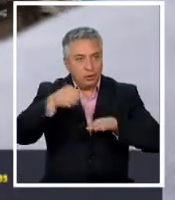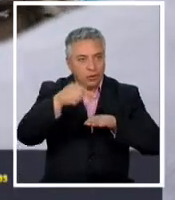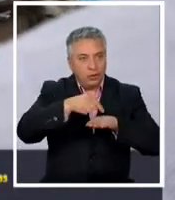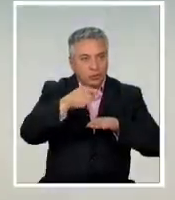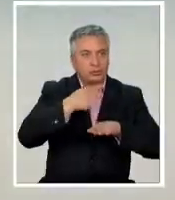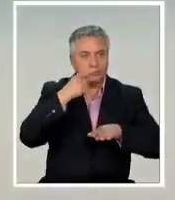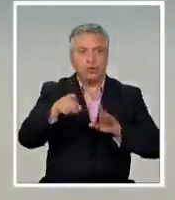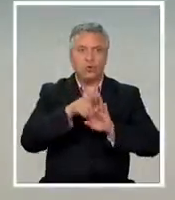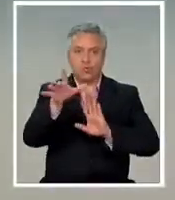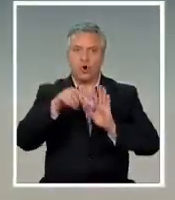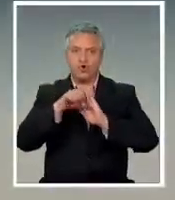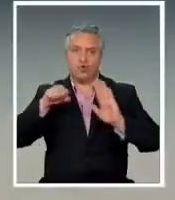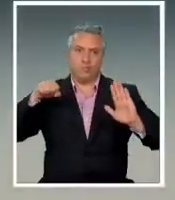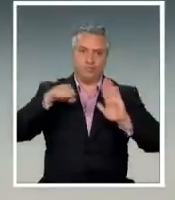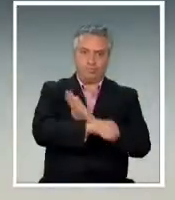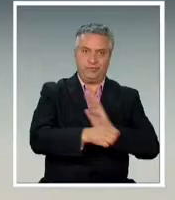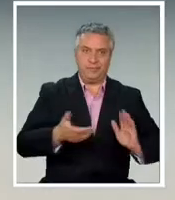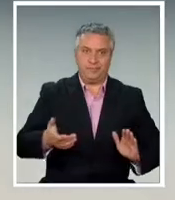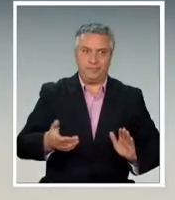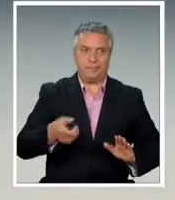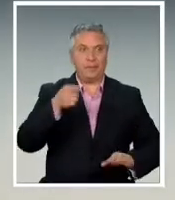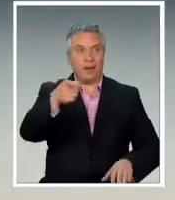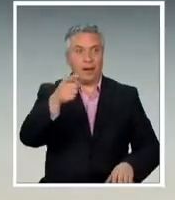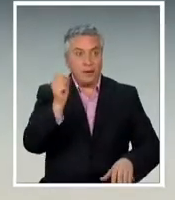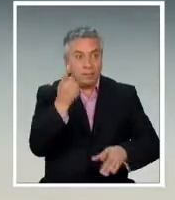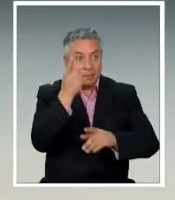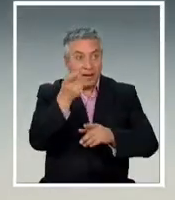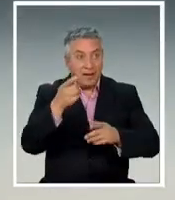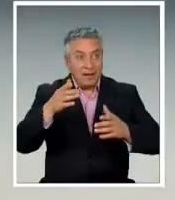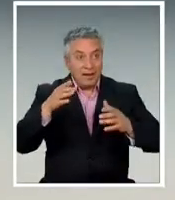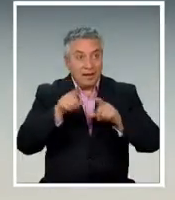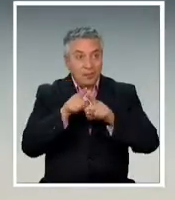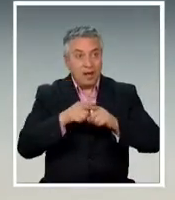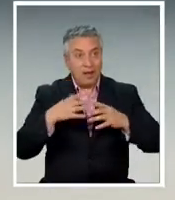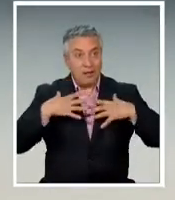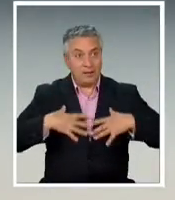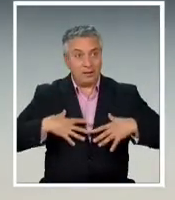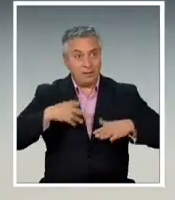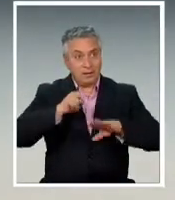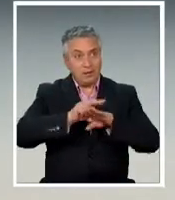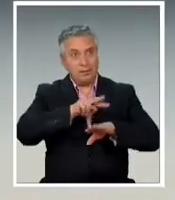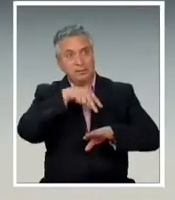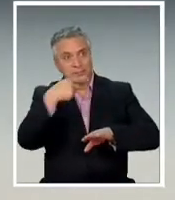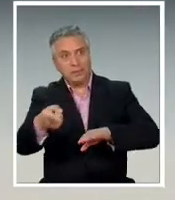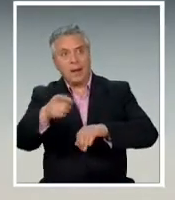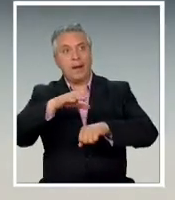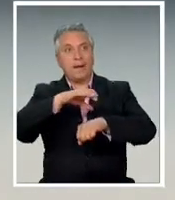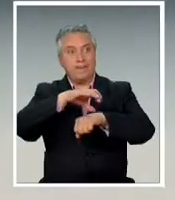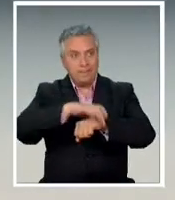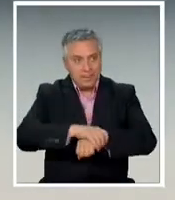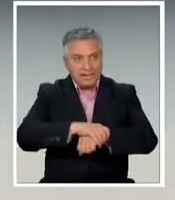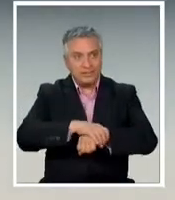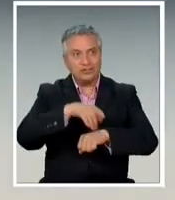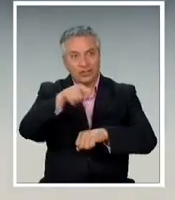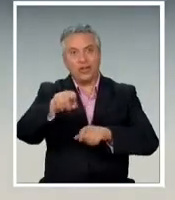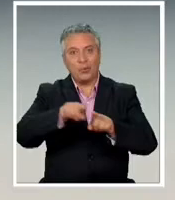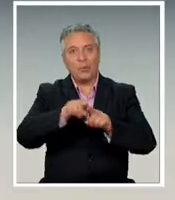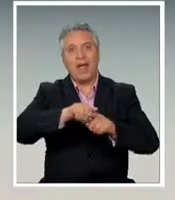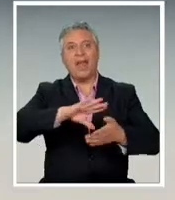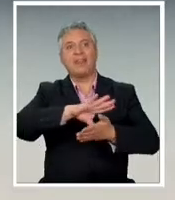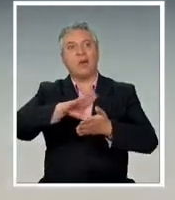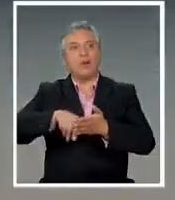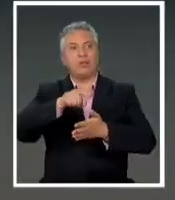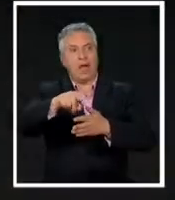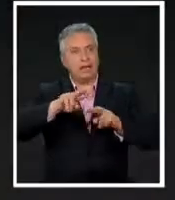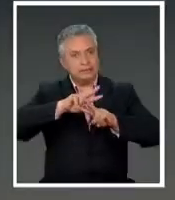el primer uniformado que vemos caer estaba realizando el procedimiento de detención de un delincuente investigado